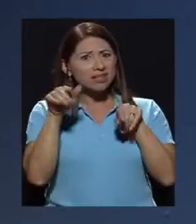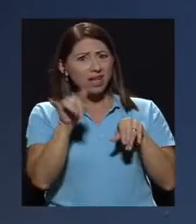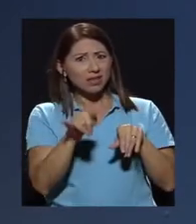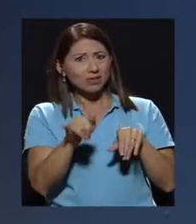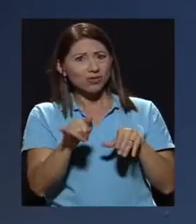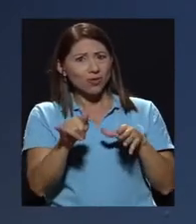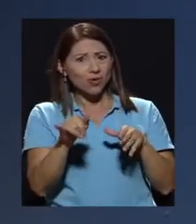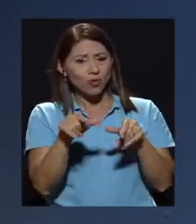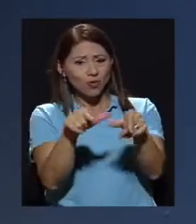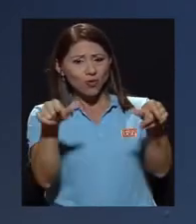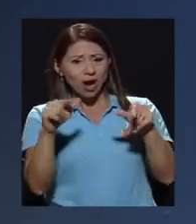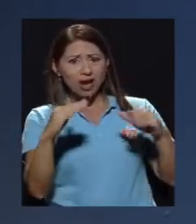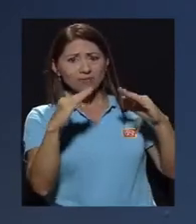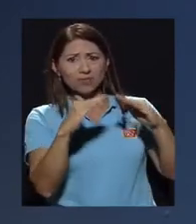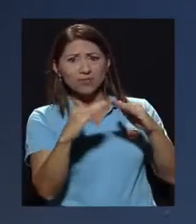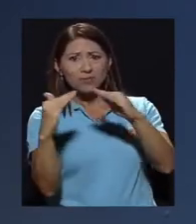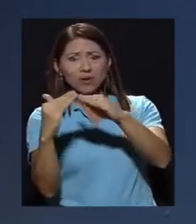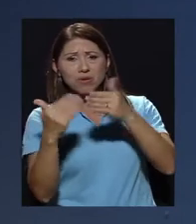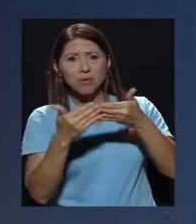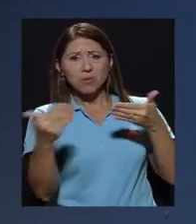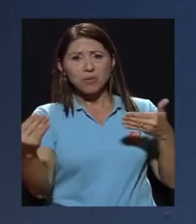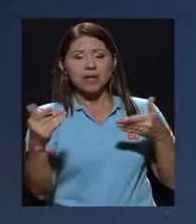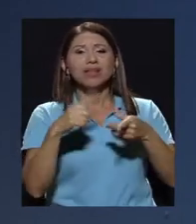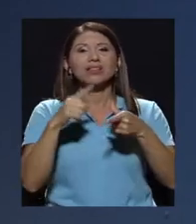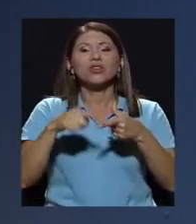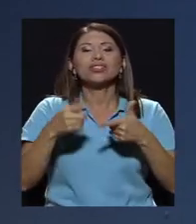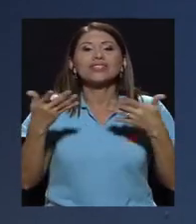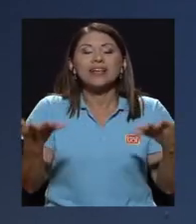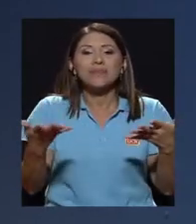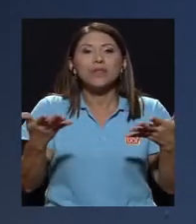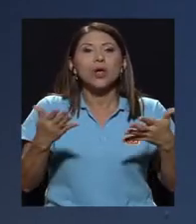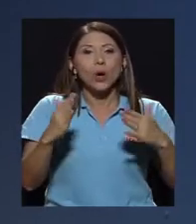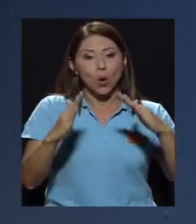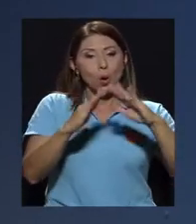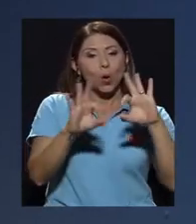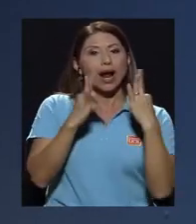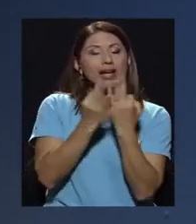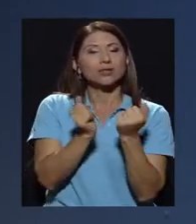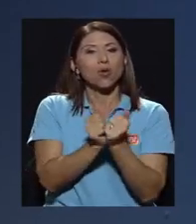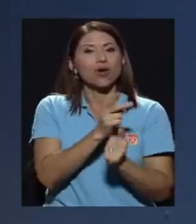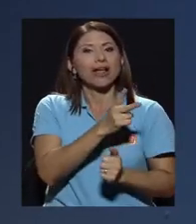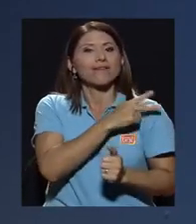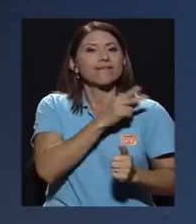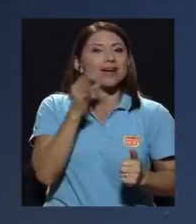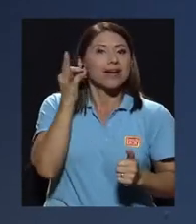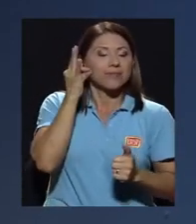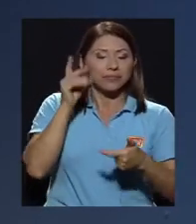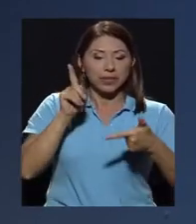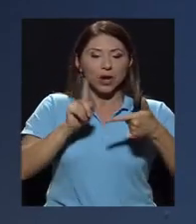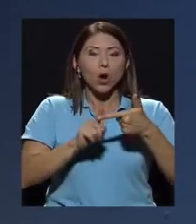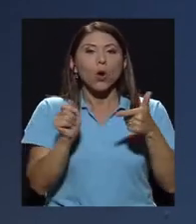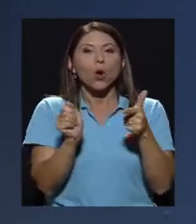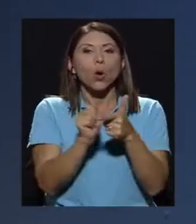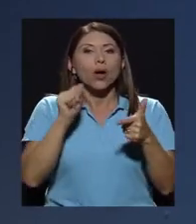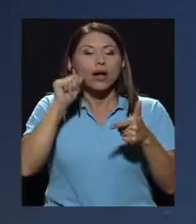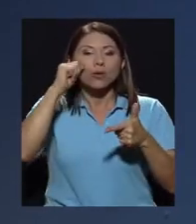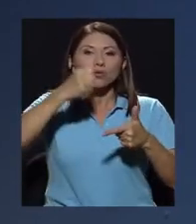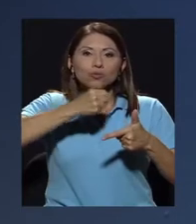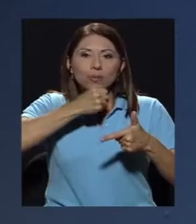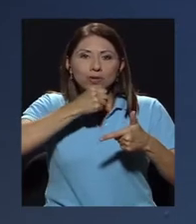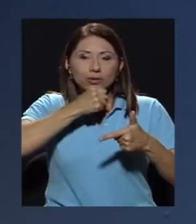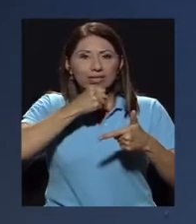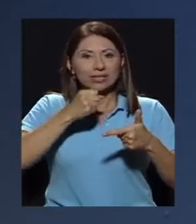es eso, la zona geográfica. Entonces, precisamente lo que son hogares con jefatura femenina, lo que son hogares con adultos mayores